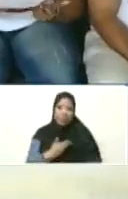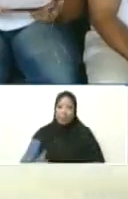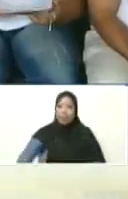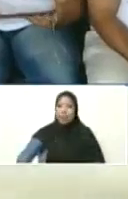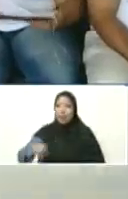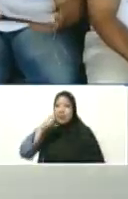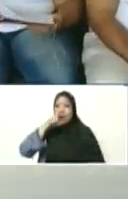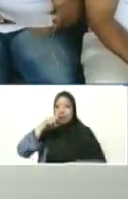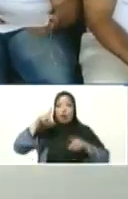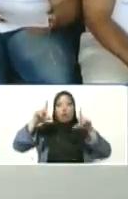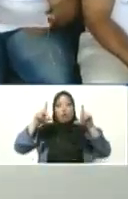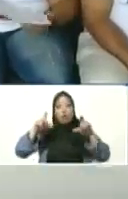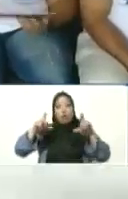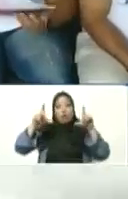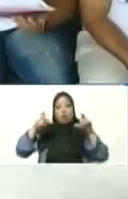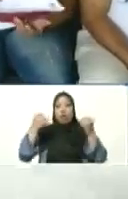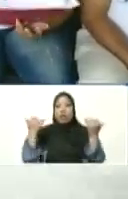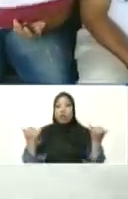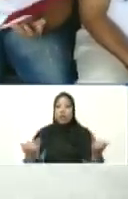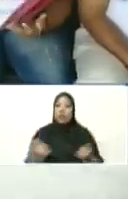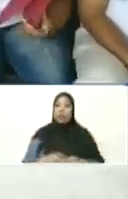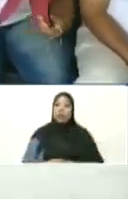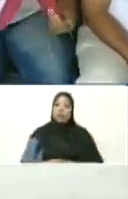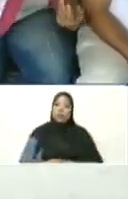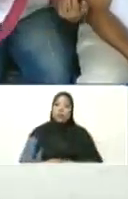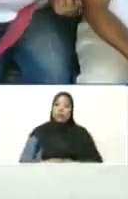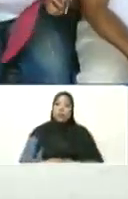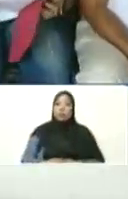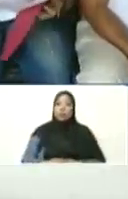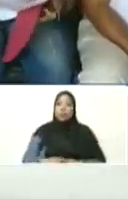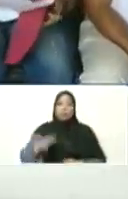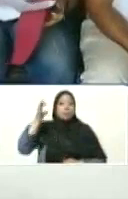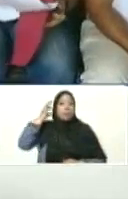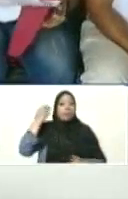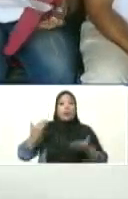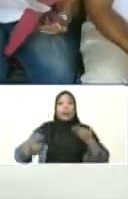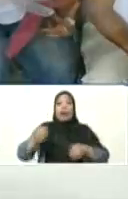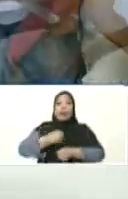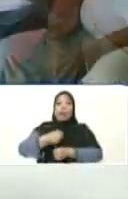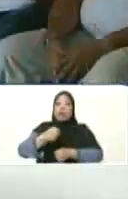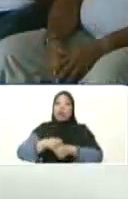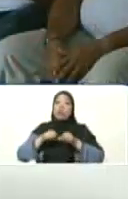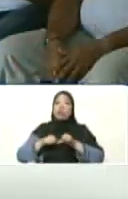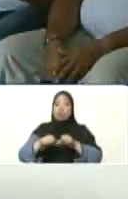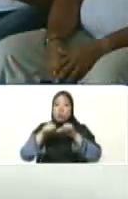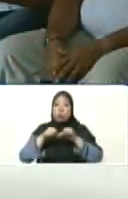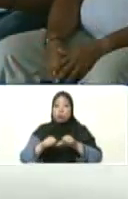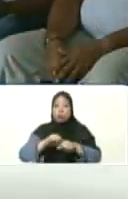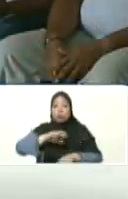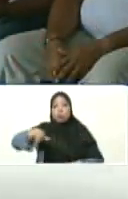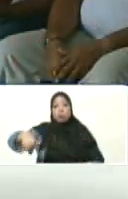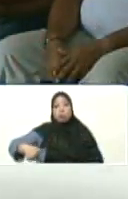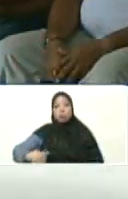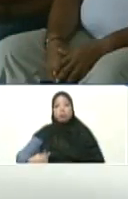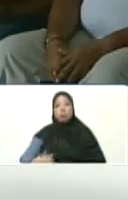y con esa imagen que es también la que nos sigue dando la moral, el trabajo para seguir adelante en esta